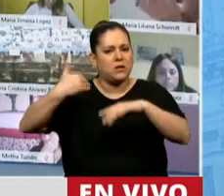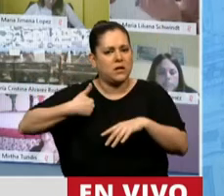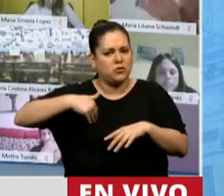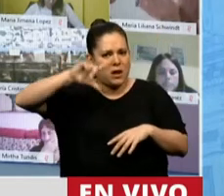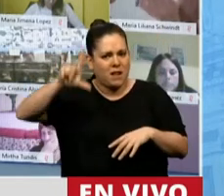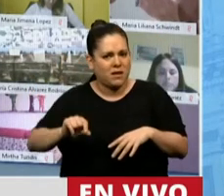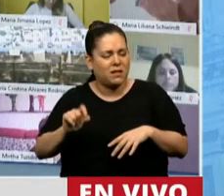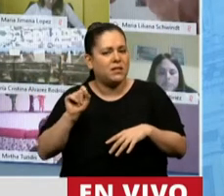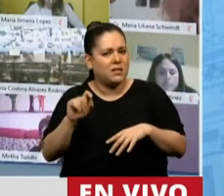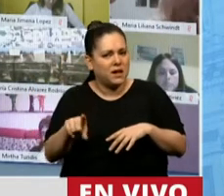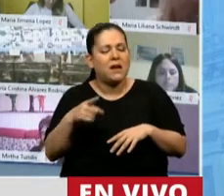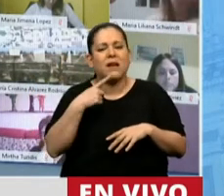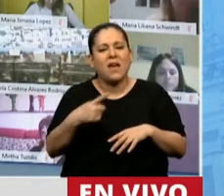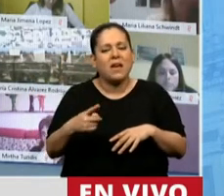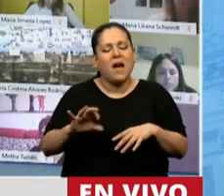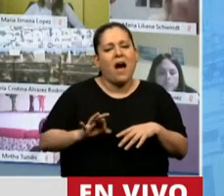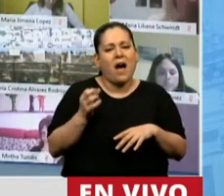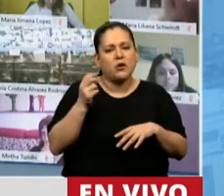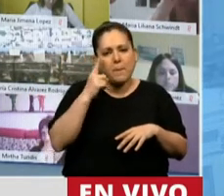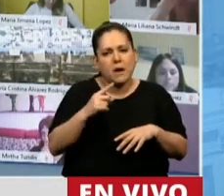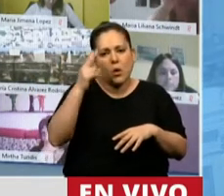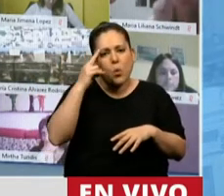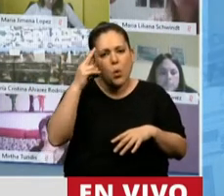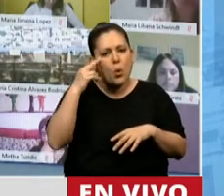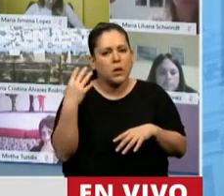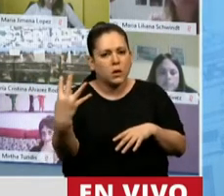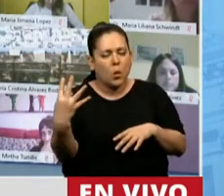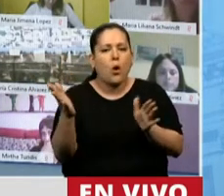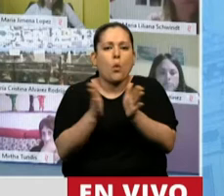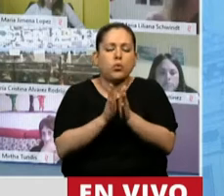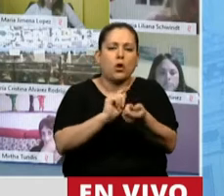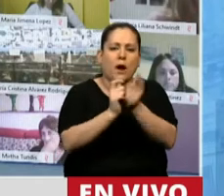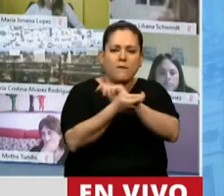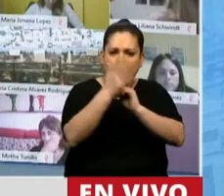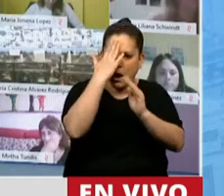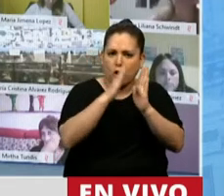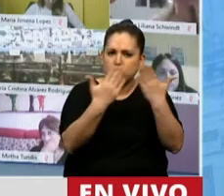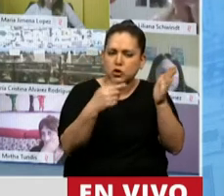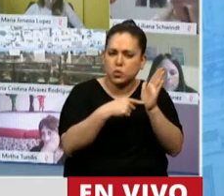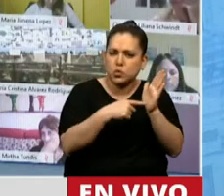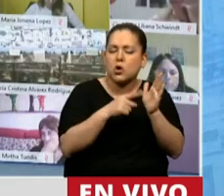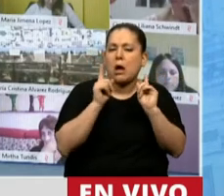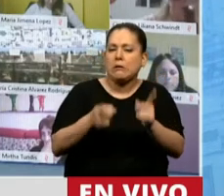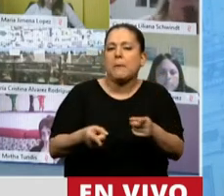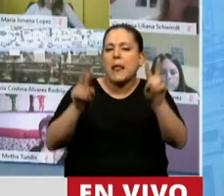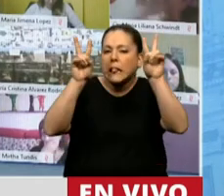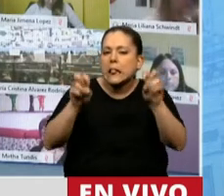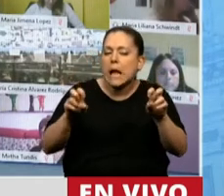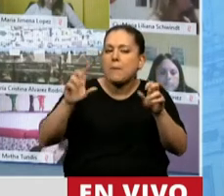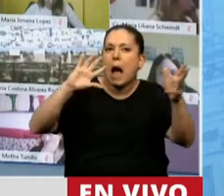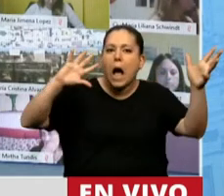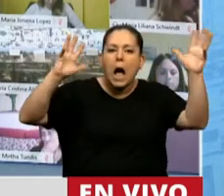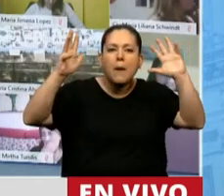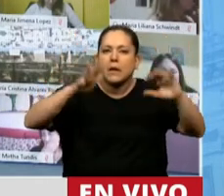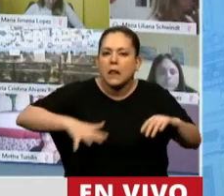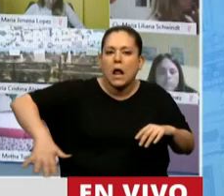el año 1994, con la reforma constitucional y esta instauración del nuevo paradigma ambiental, que